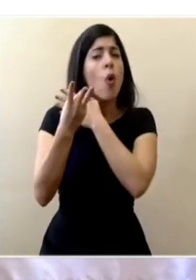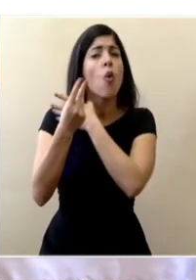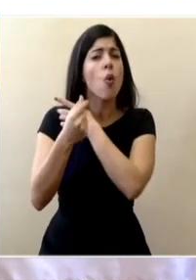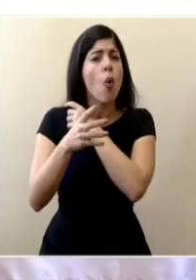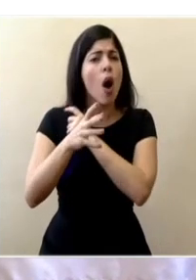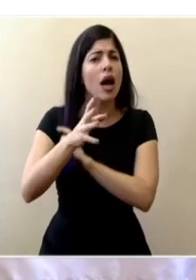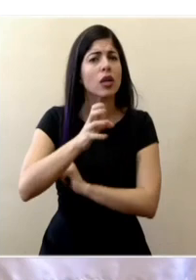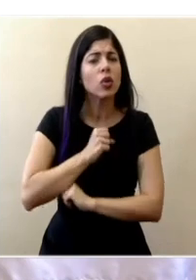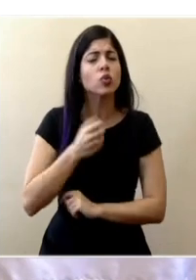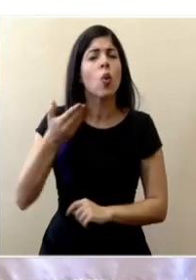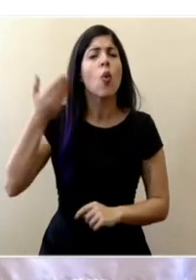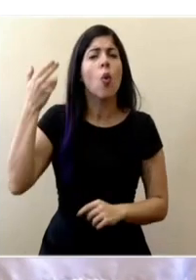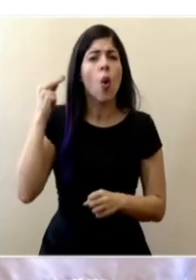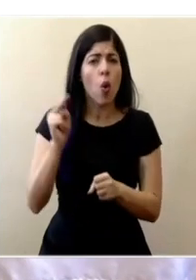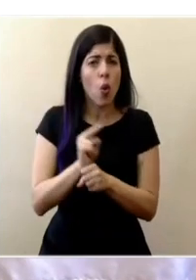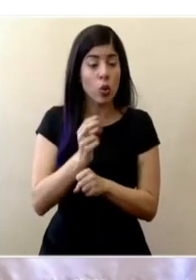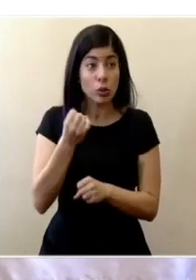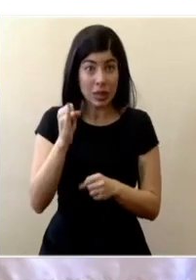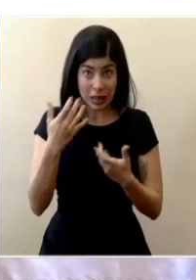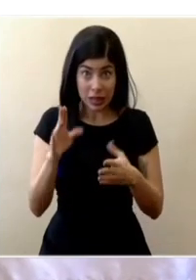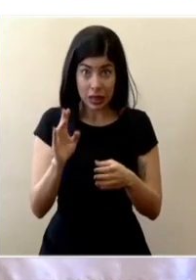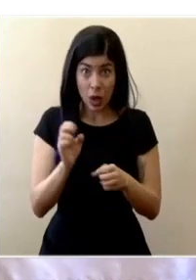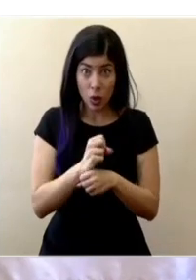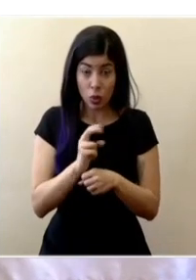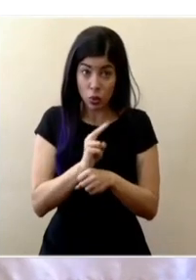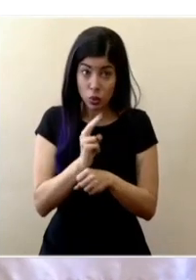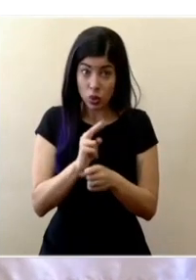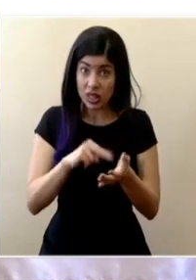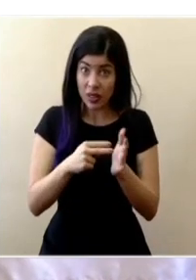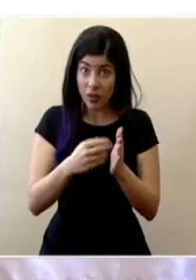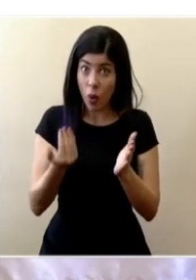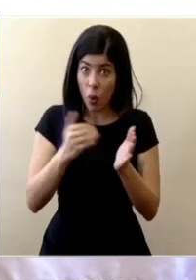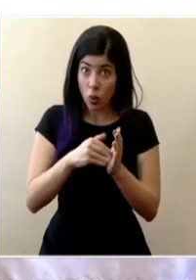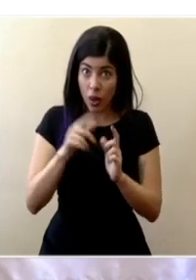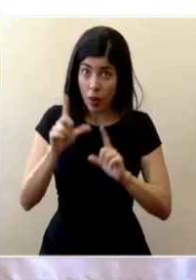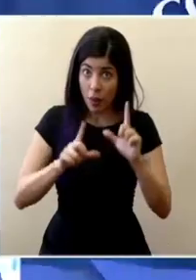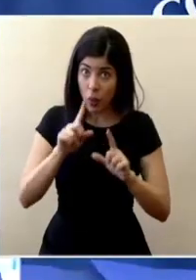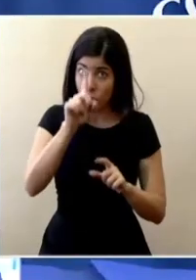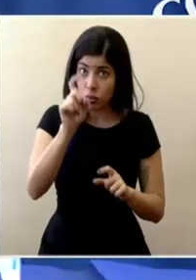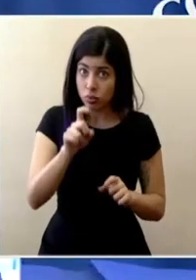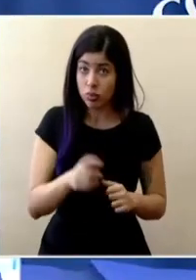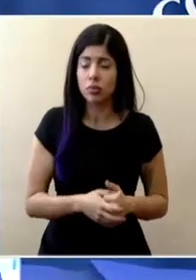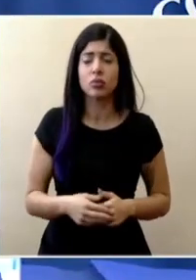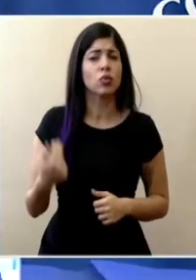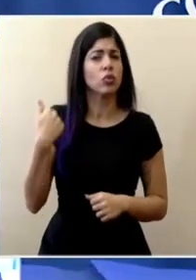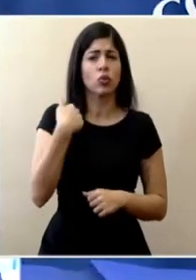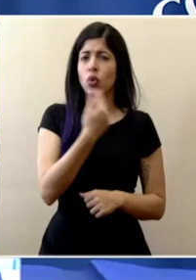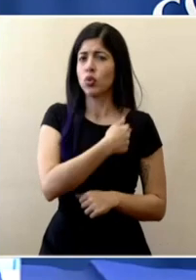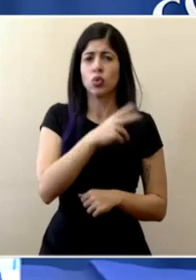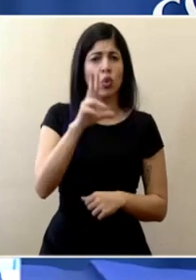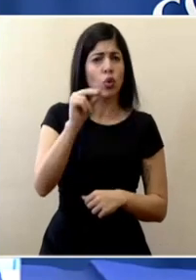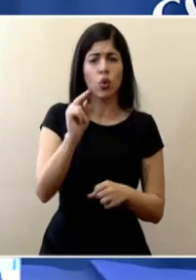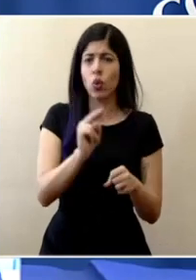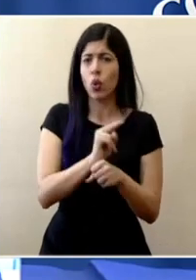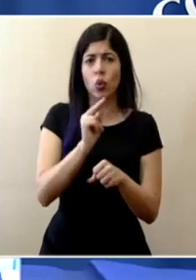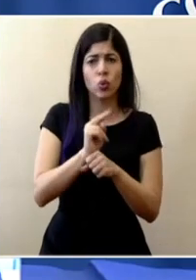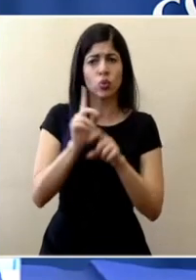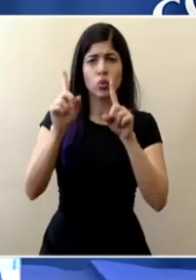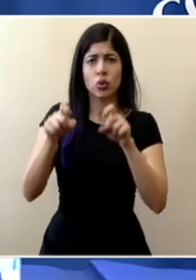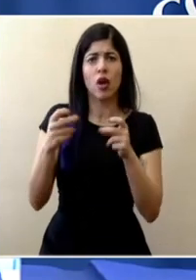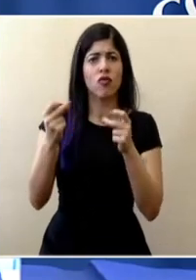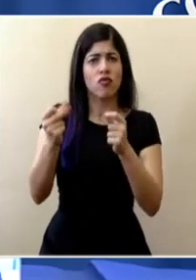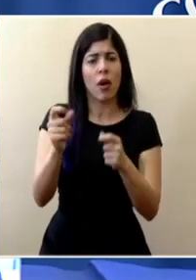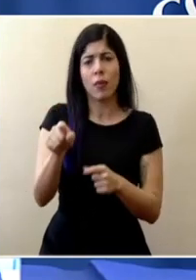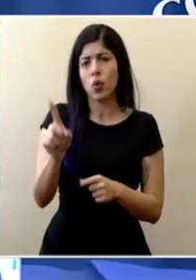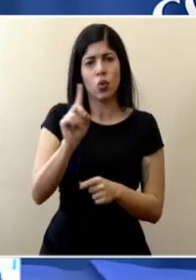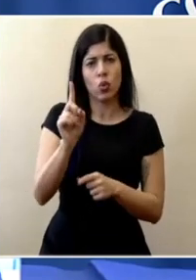recibió y cuándo se han utilizado si ya se usaron se harán nuevas pruebas en estas personas? nosotros no hemos usado kits de detección rápida hemos